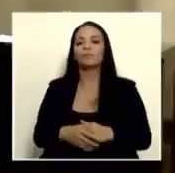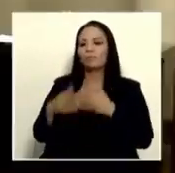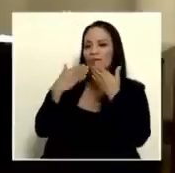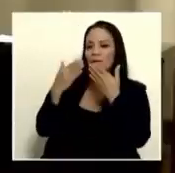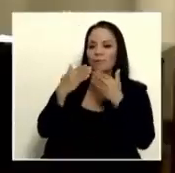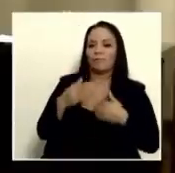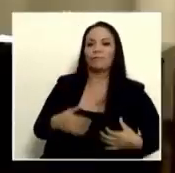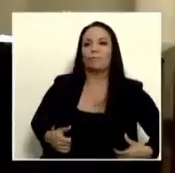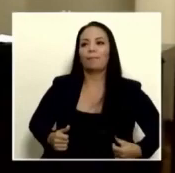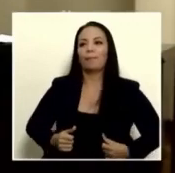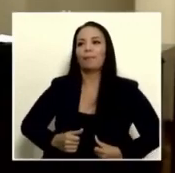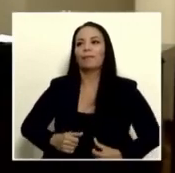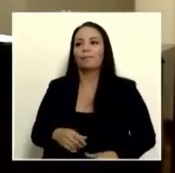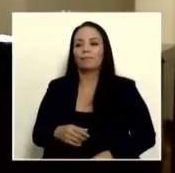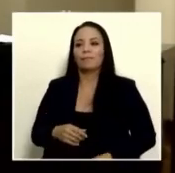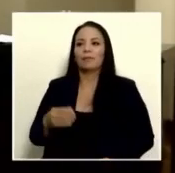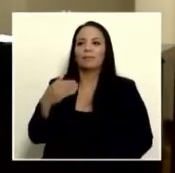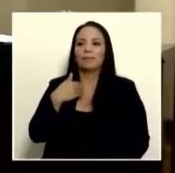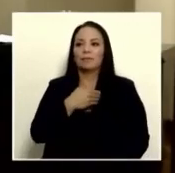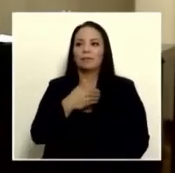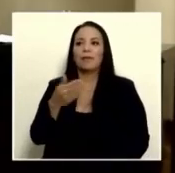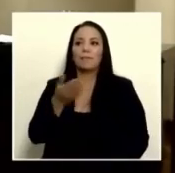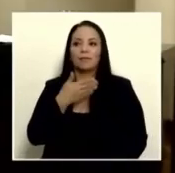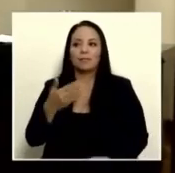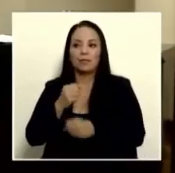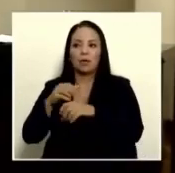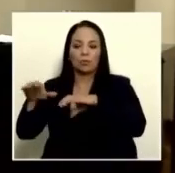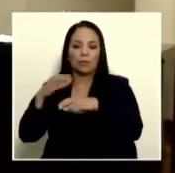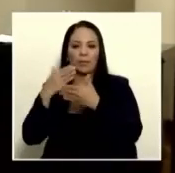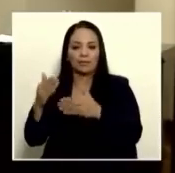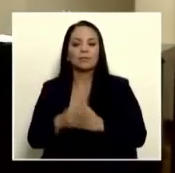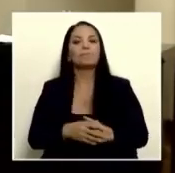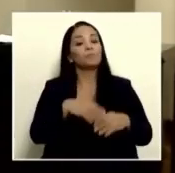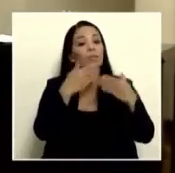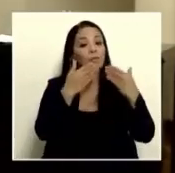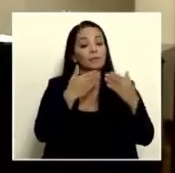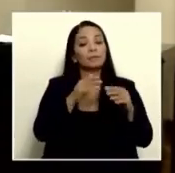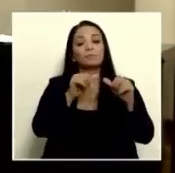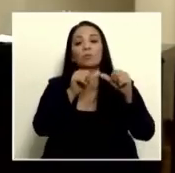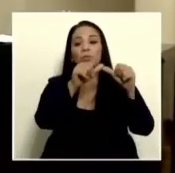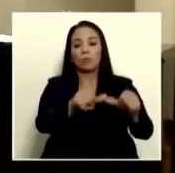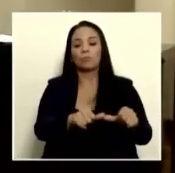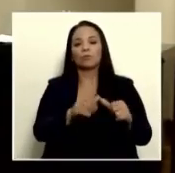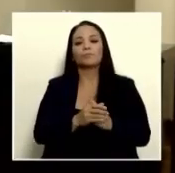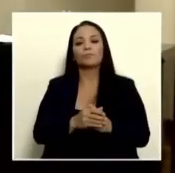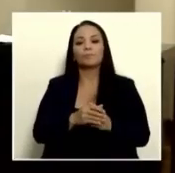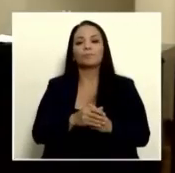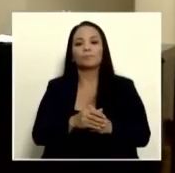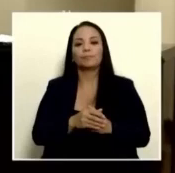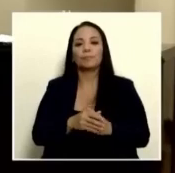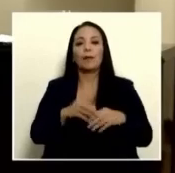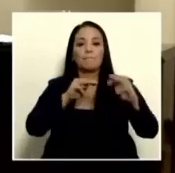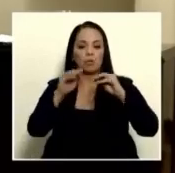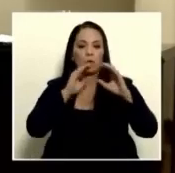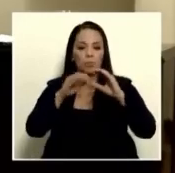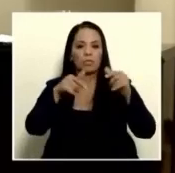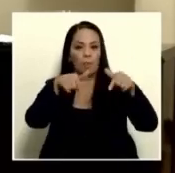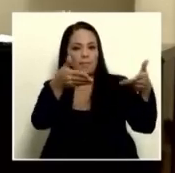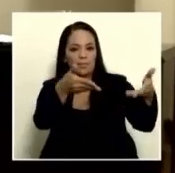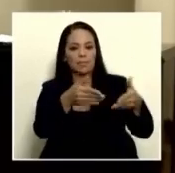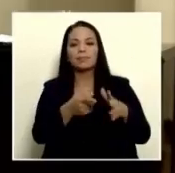gracias Ministra y Presidenta Ejecutiva Muchas gracias ahora continuamos con los medios acá presentes